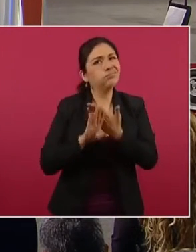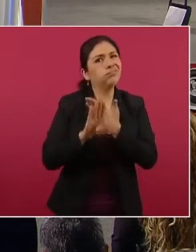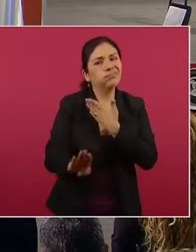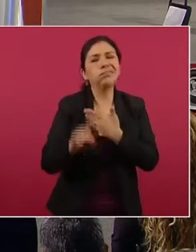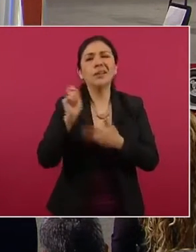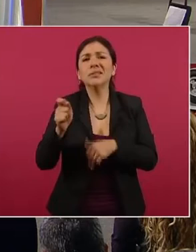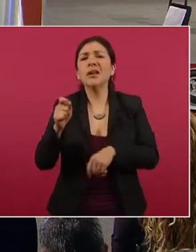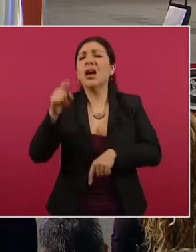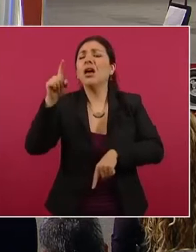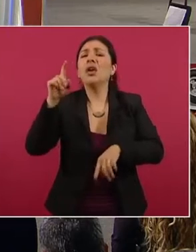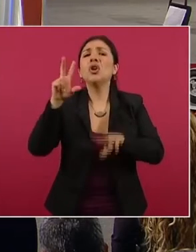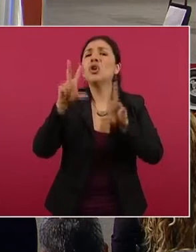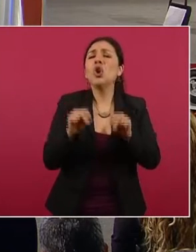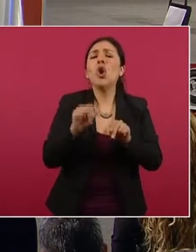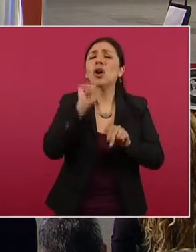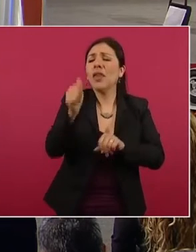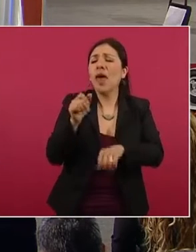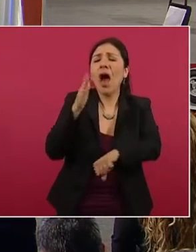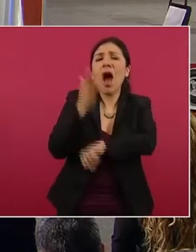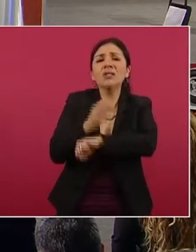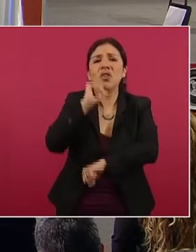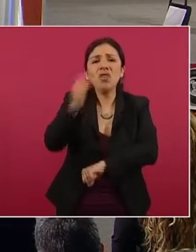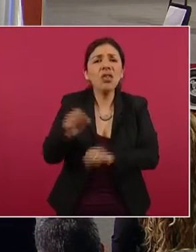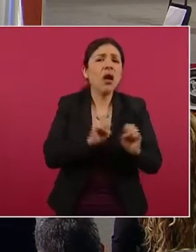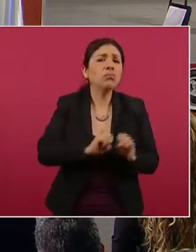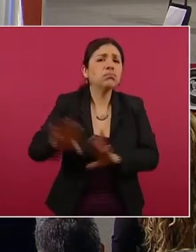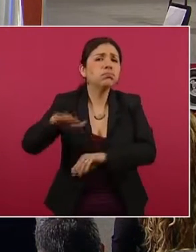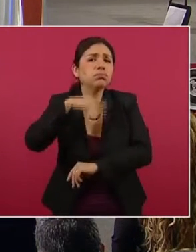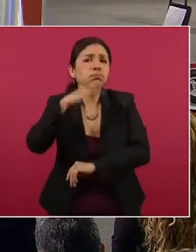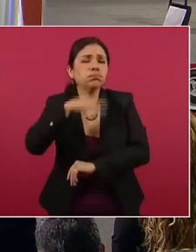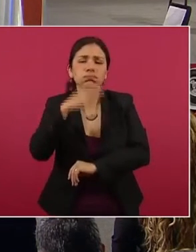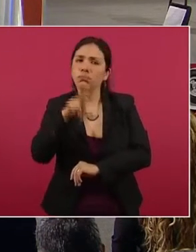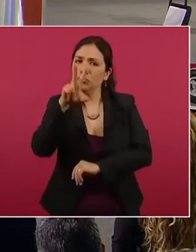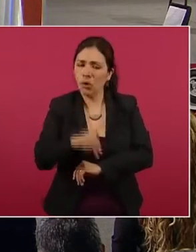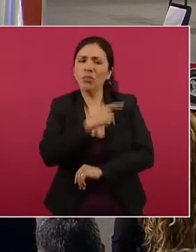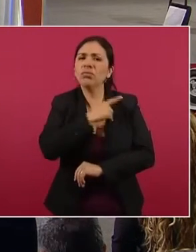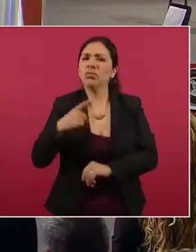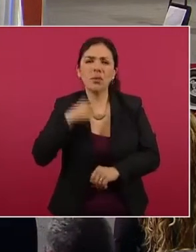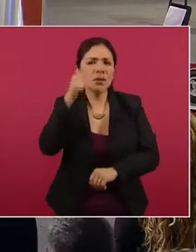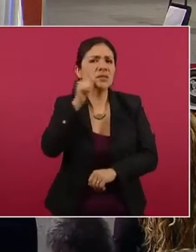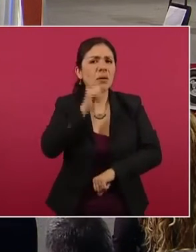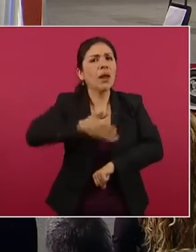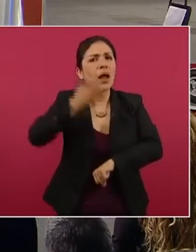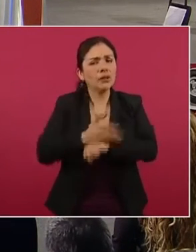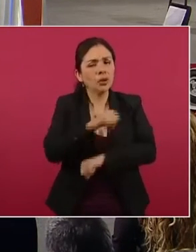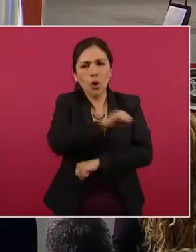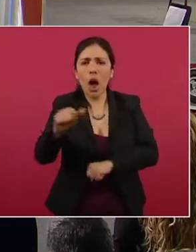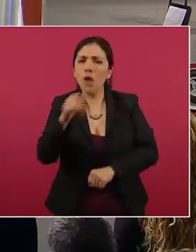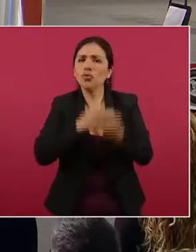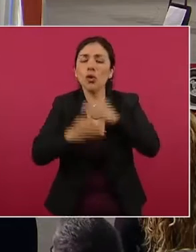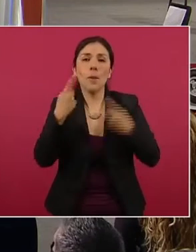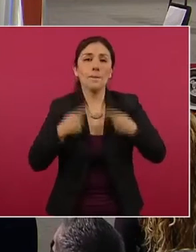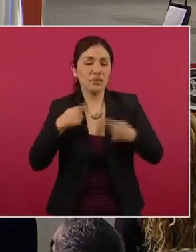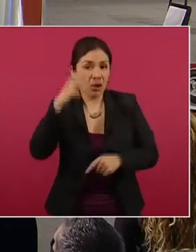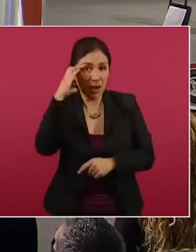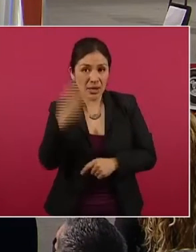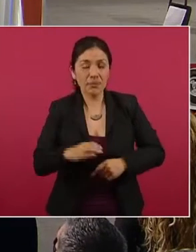impunidad y que no haya nadie que cometa delitos que quede sin castigo. Siguiente.